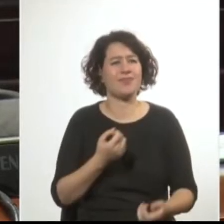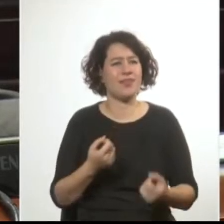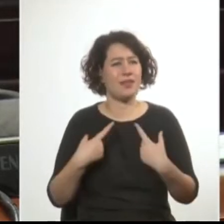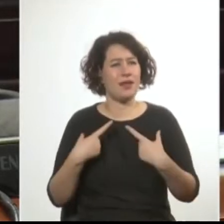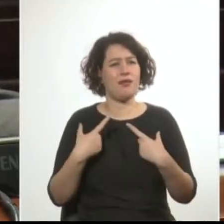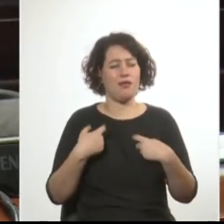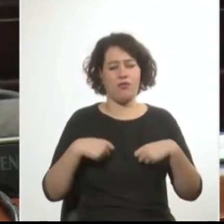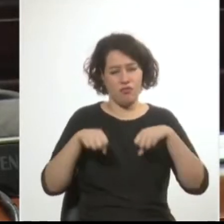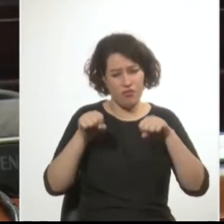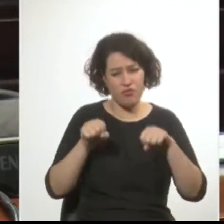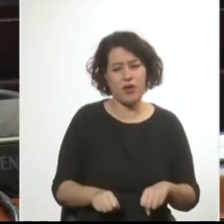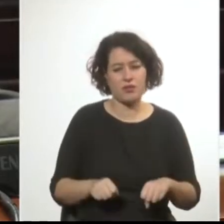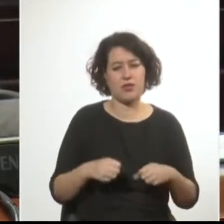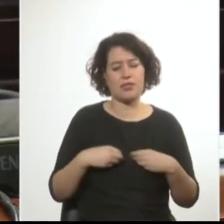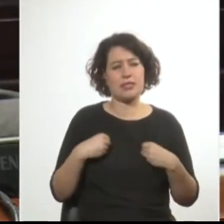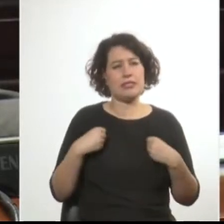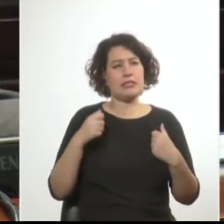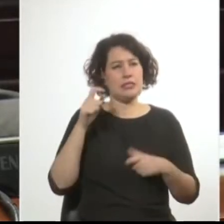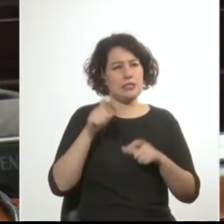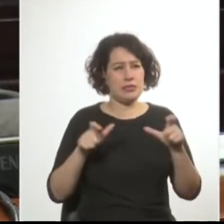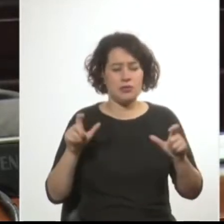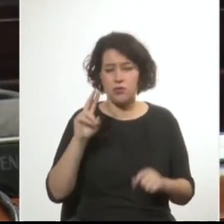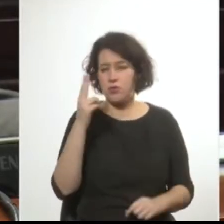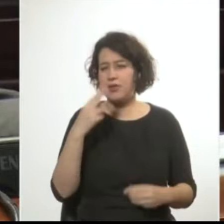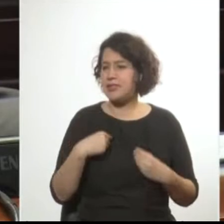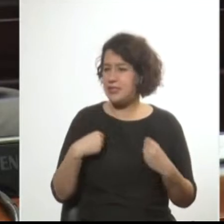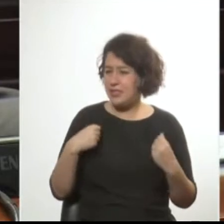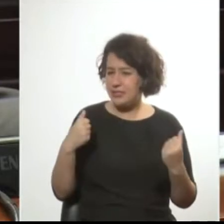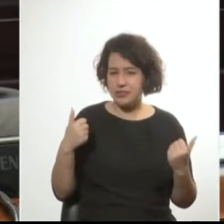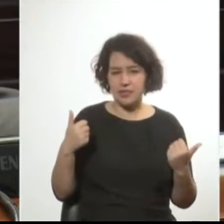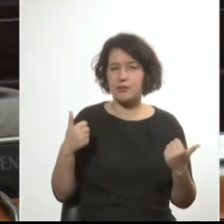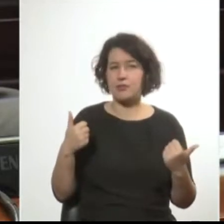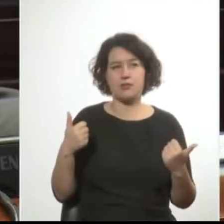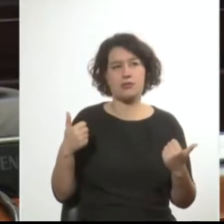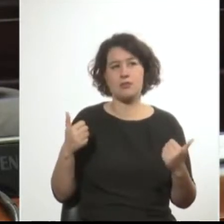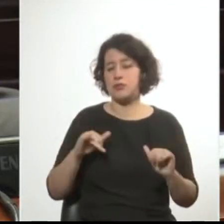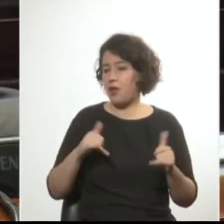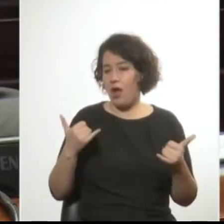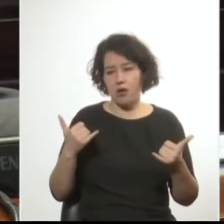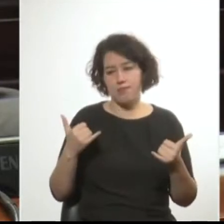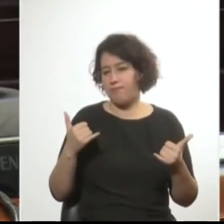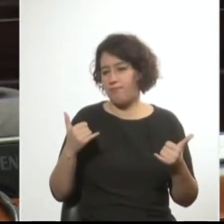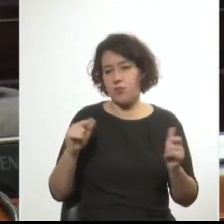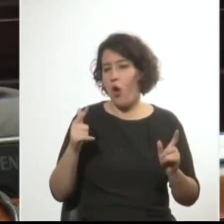conmoción en el pueblo uruguayo y la sensación de que se había ido demasiado lejos.